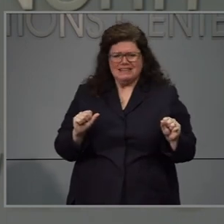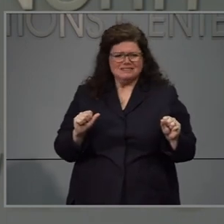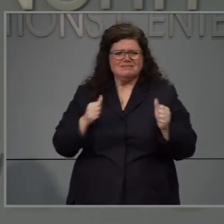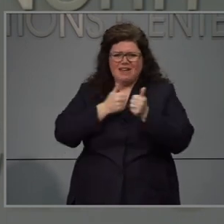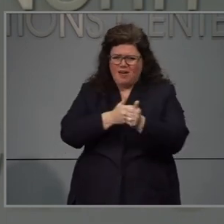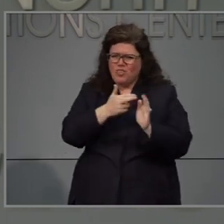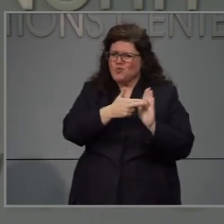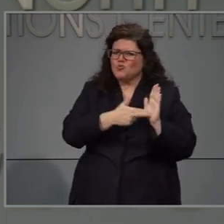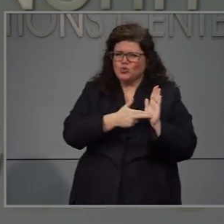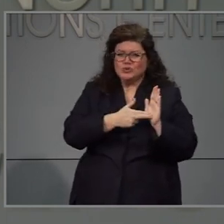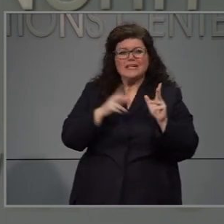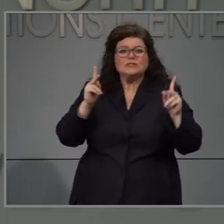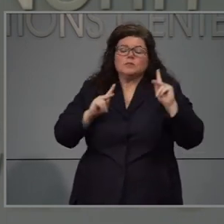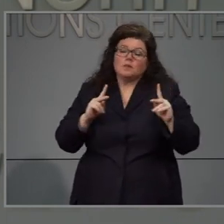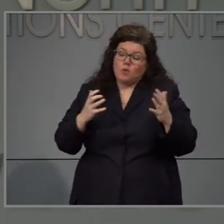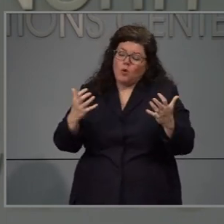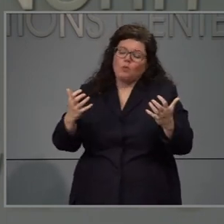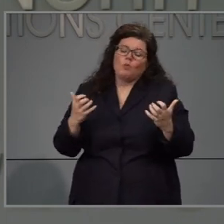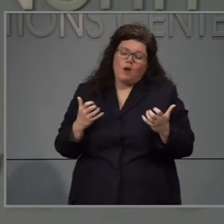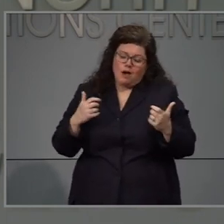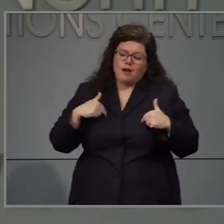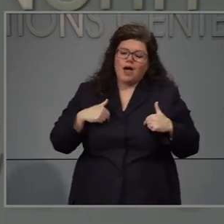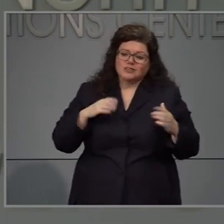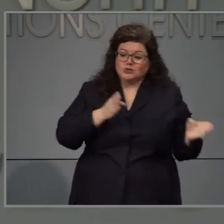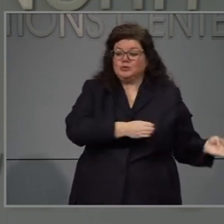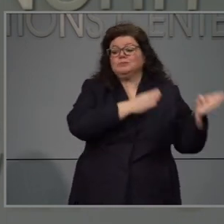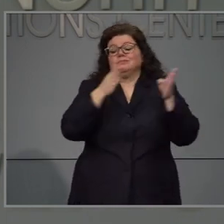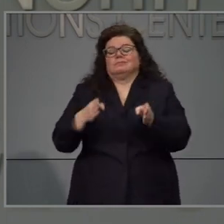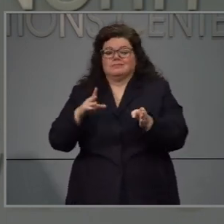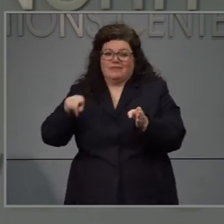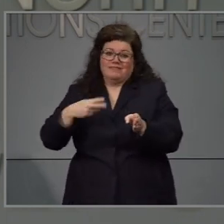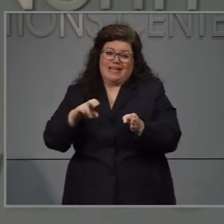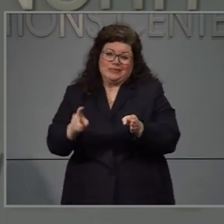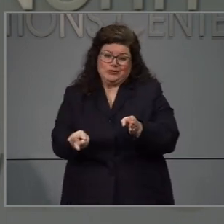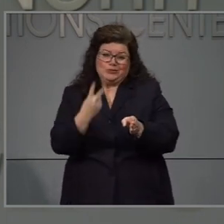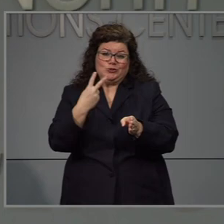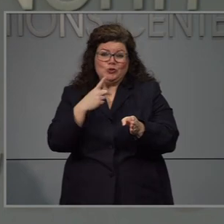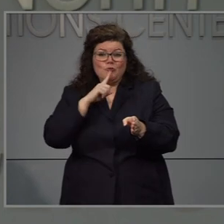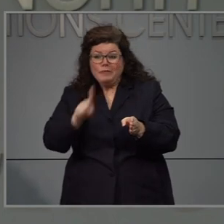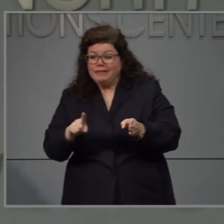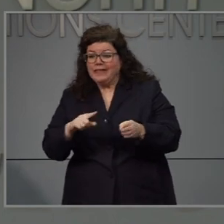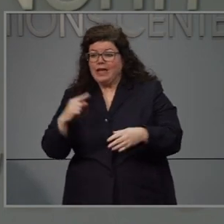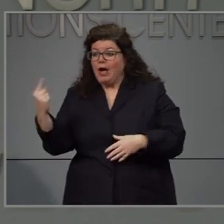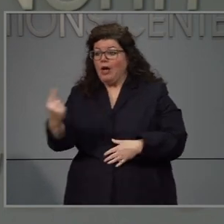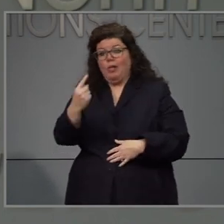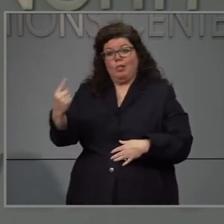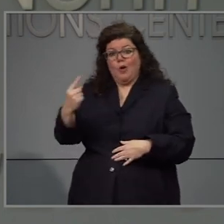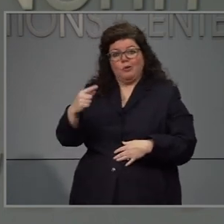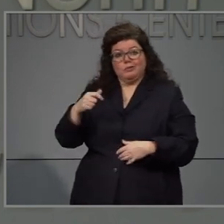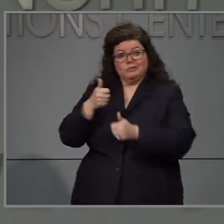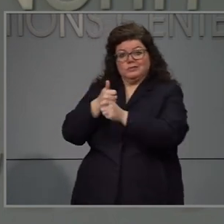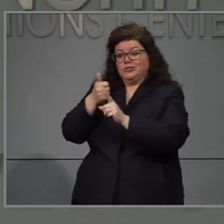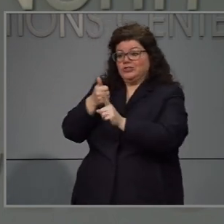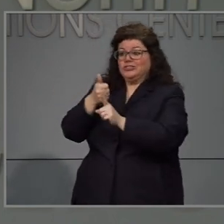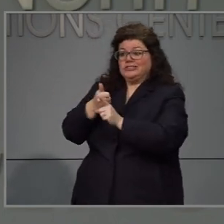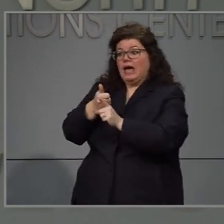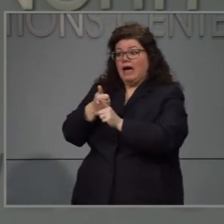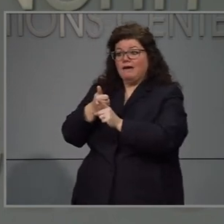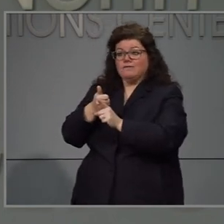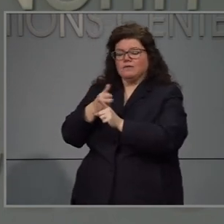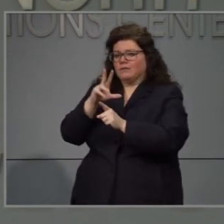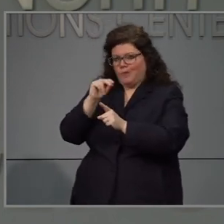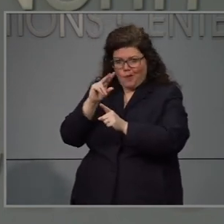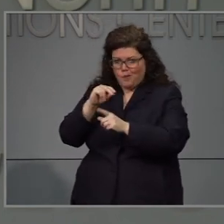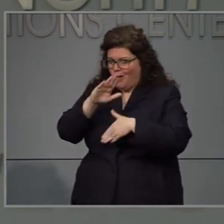todos a que lo hagan de la manera correcta, porque yo sé que quieren que pasemos a la siguiente fase estamos todos juntos